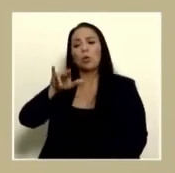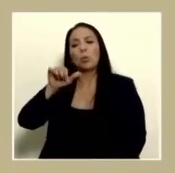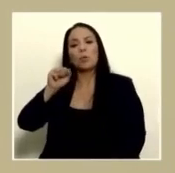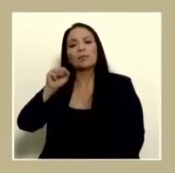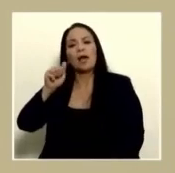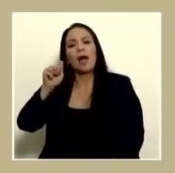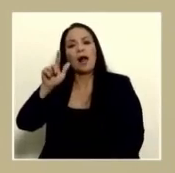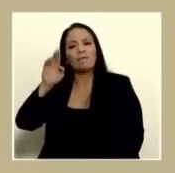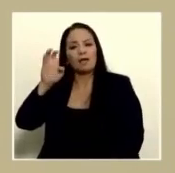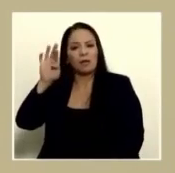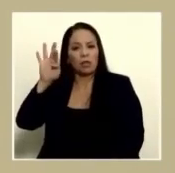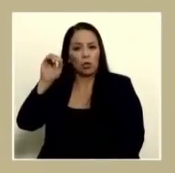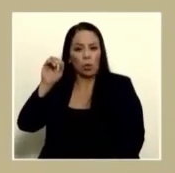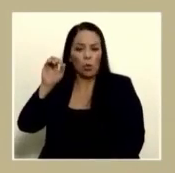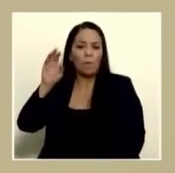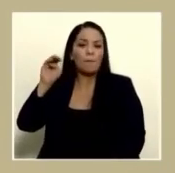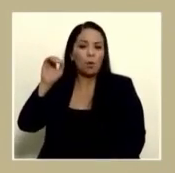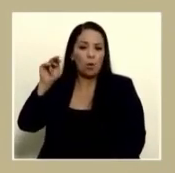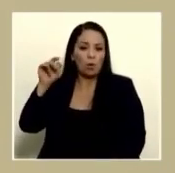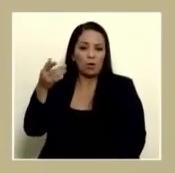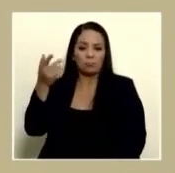pero que nadie le ha querido entrar